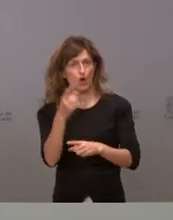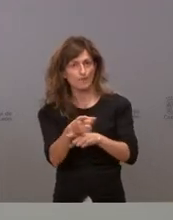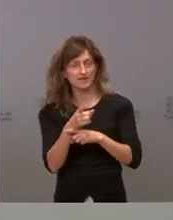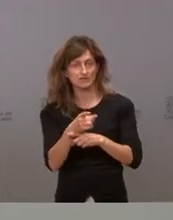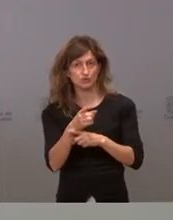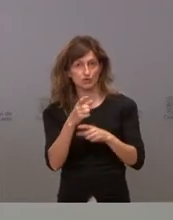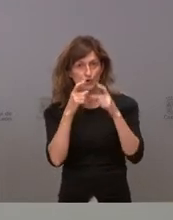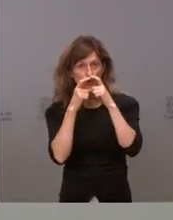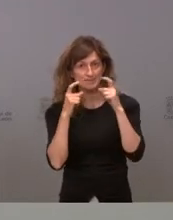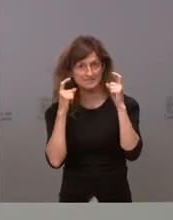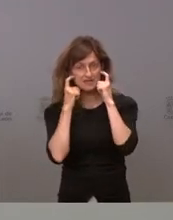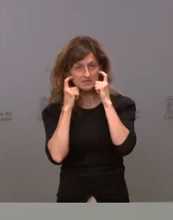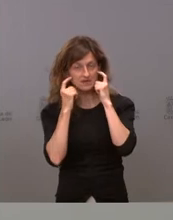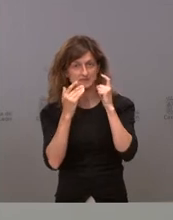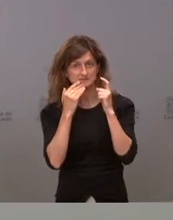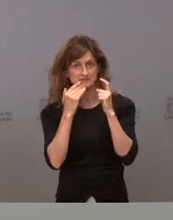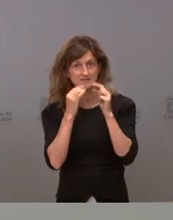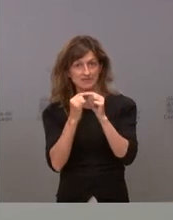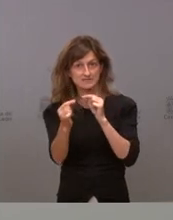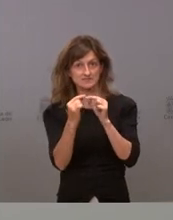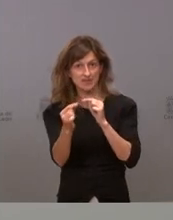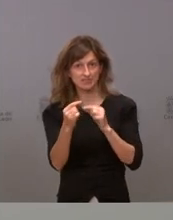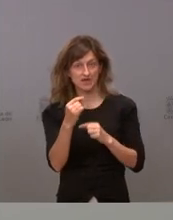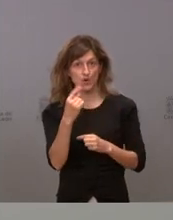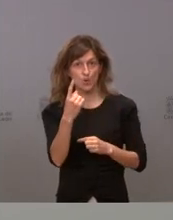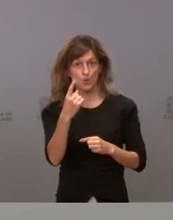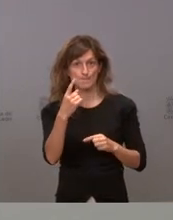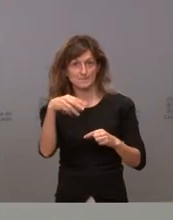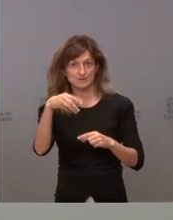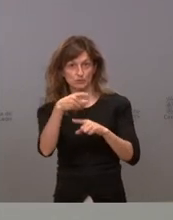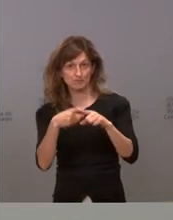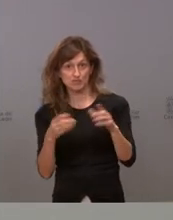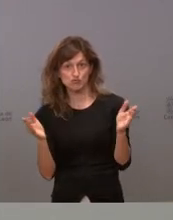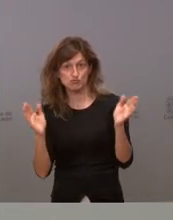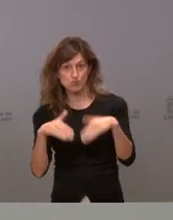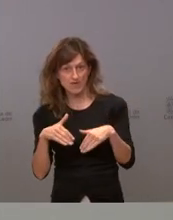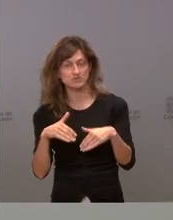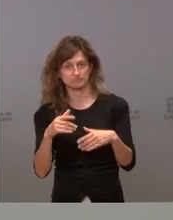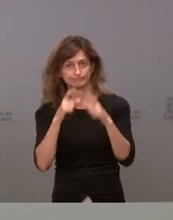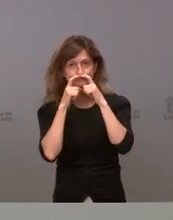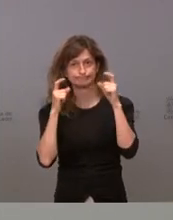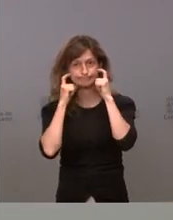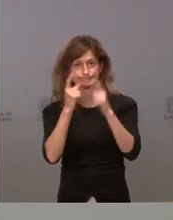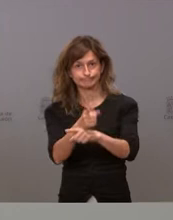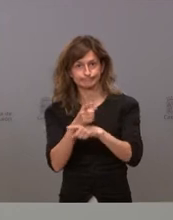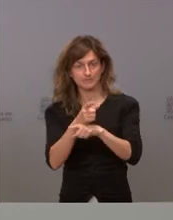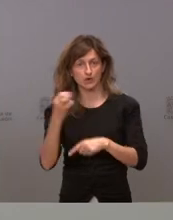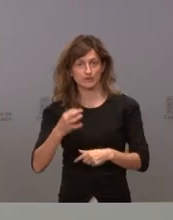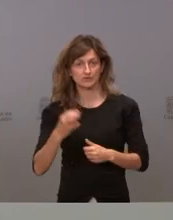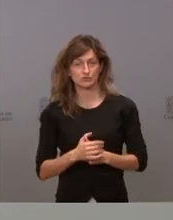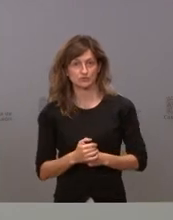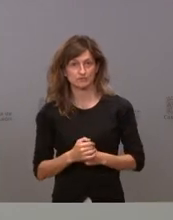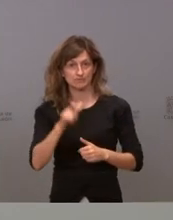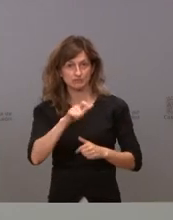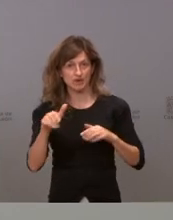cuando no se puede asegurar una distancia de metro y medio no puede haber aglomeraciones de